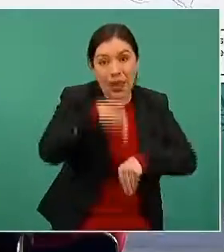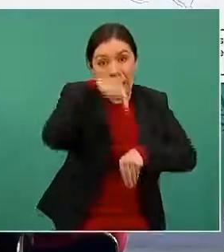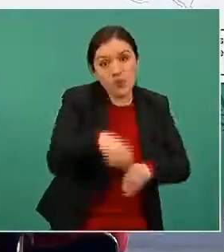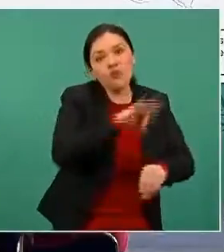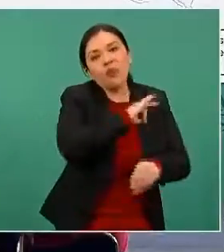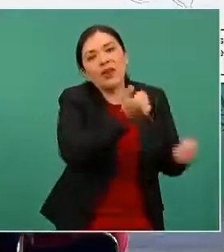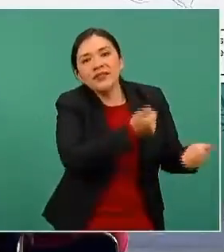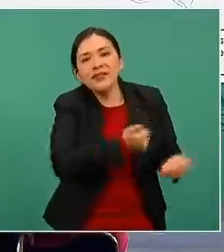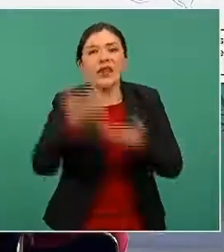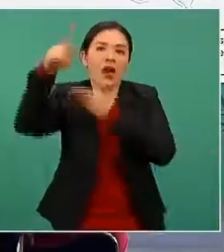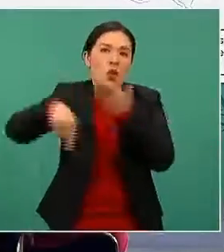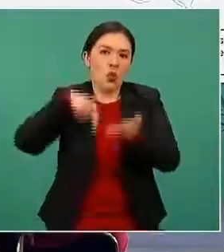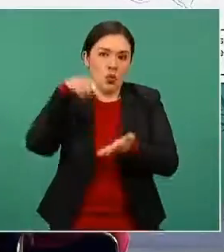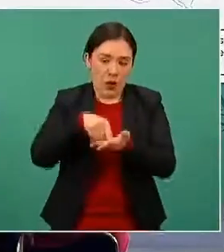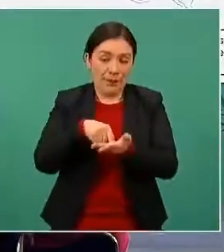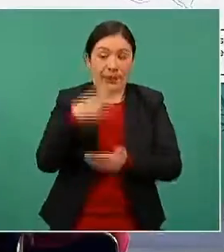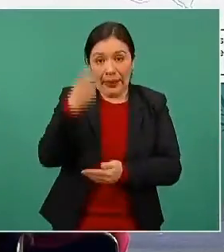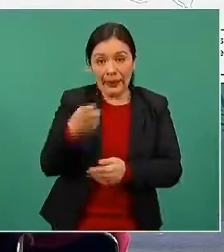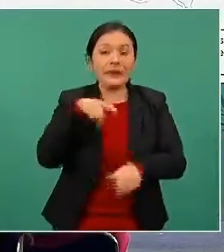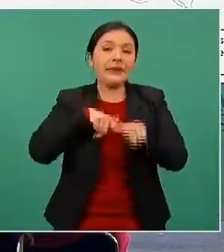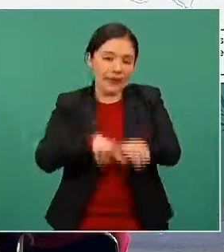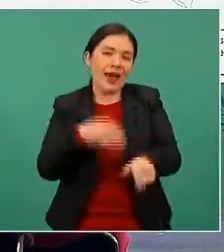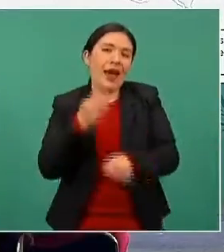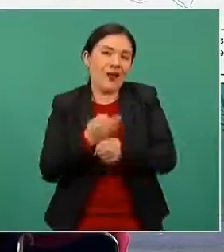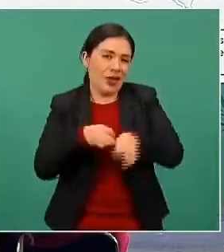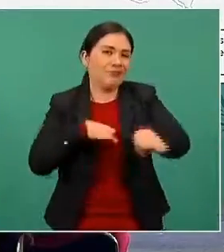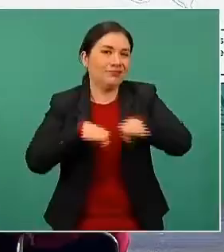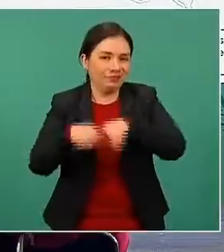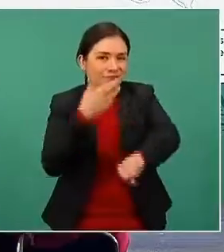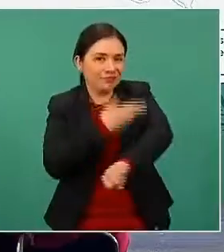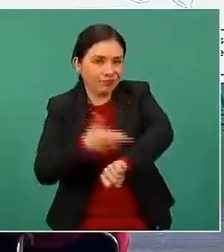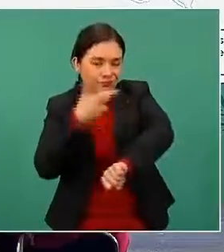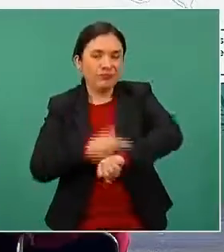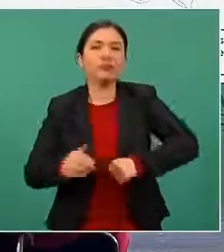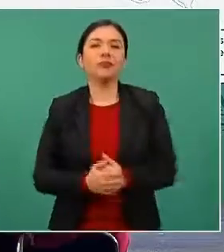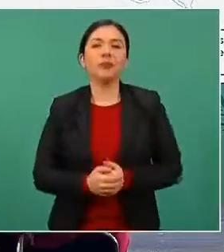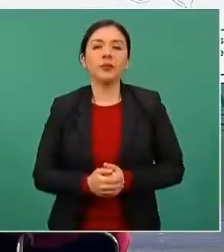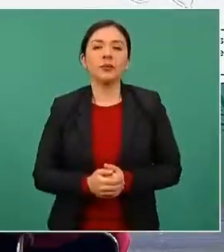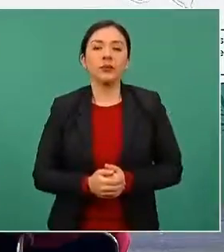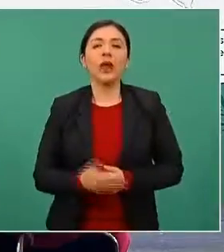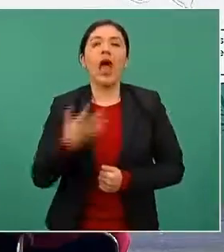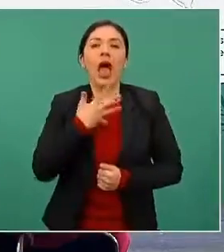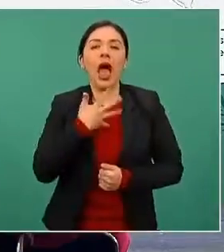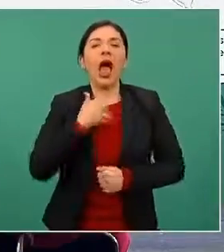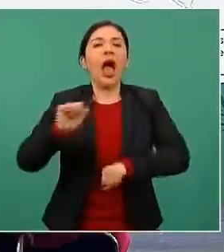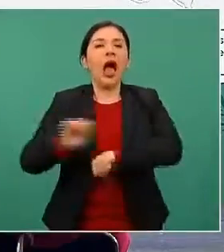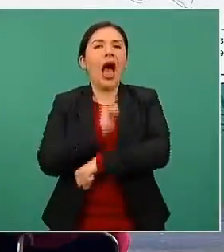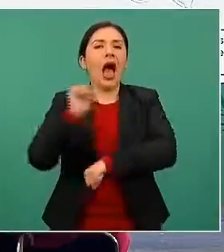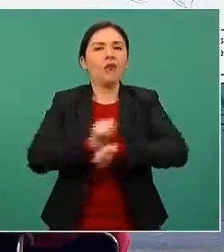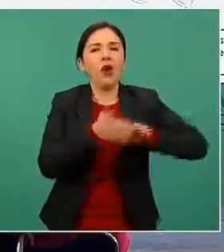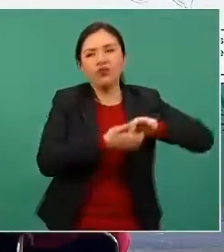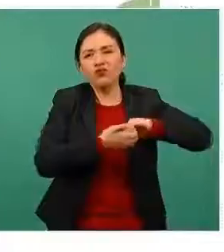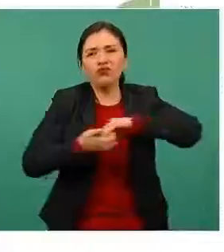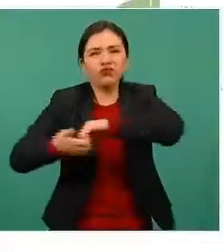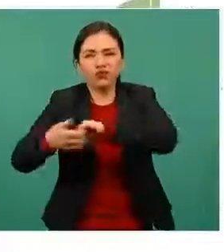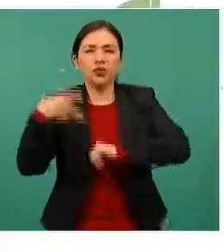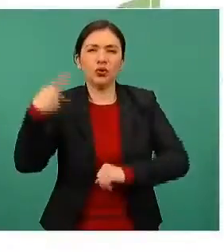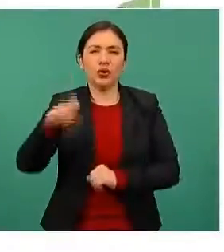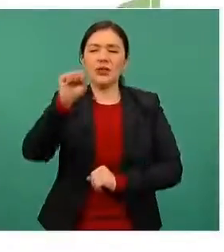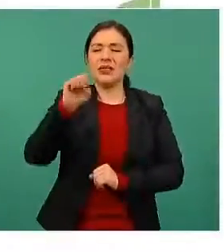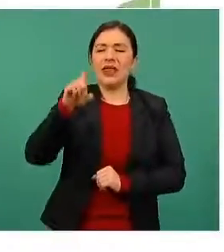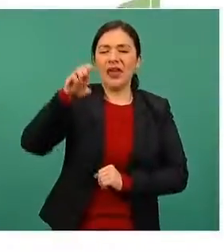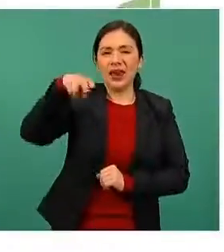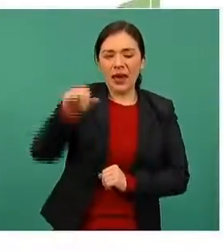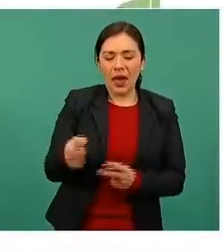instalaciones. Se están trabajando en esto. Se emplearon tractocamiones de la Secretaría de la